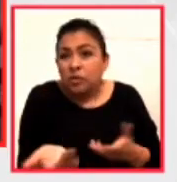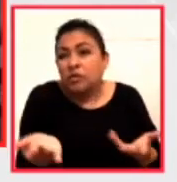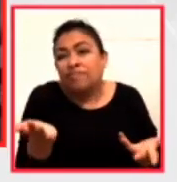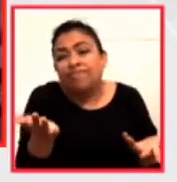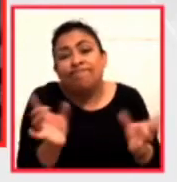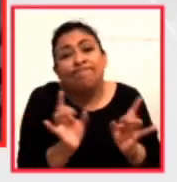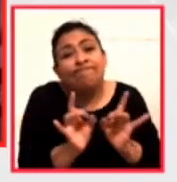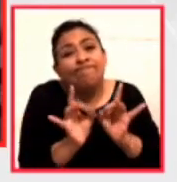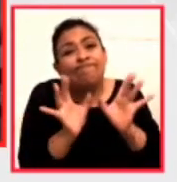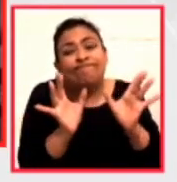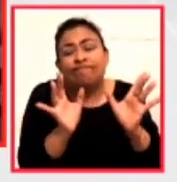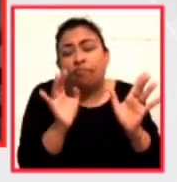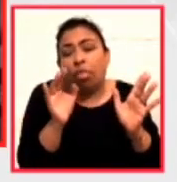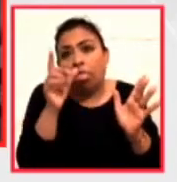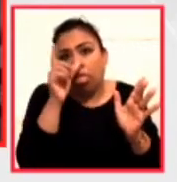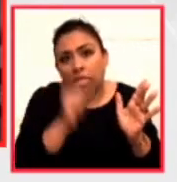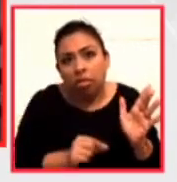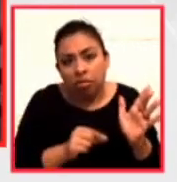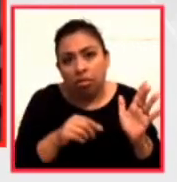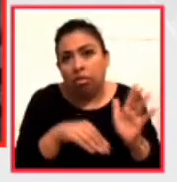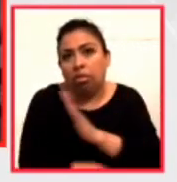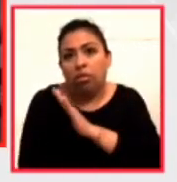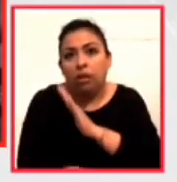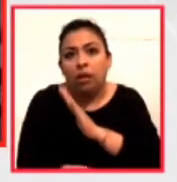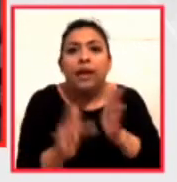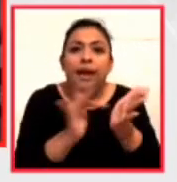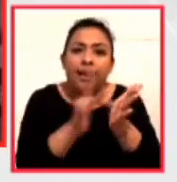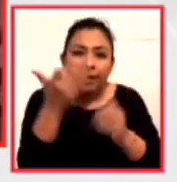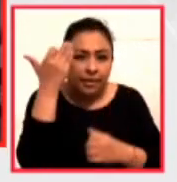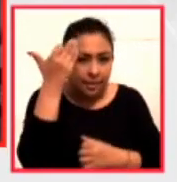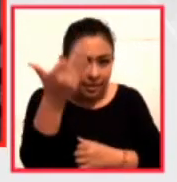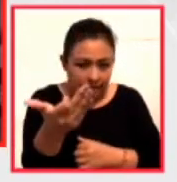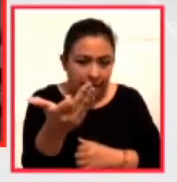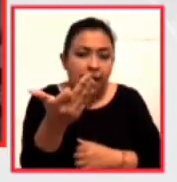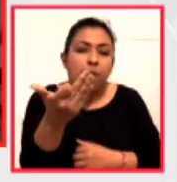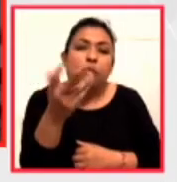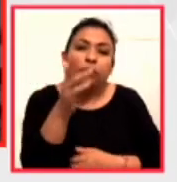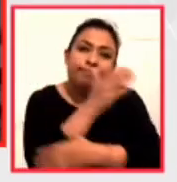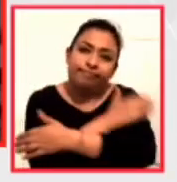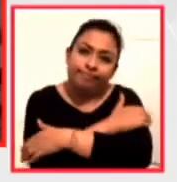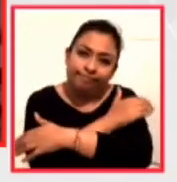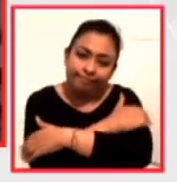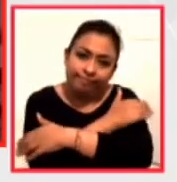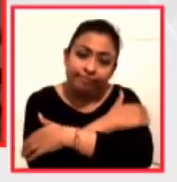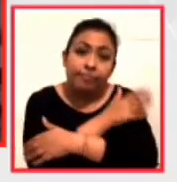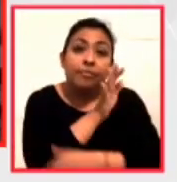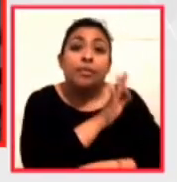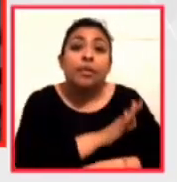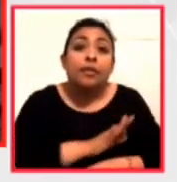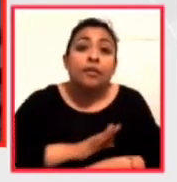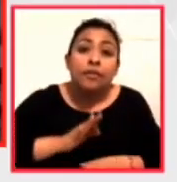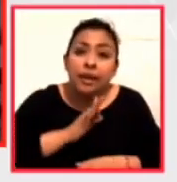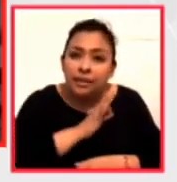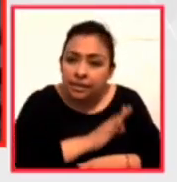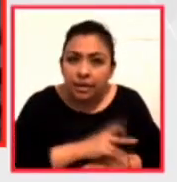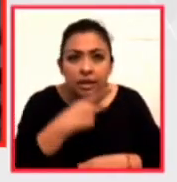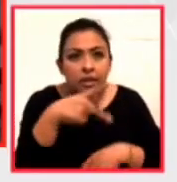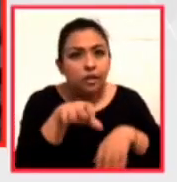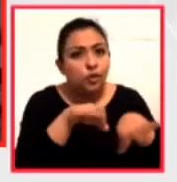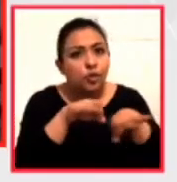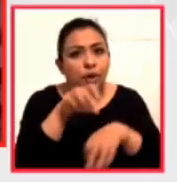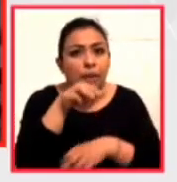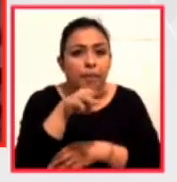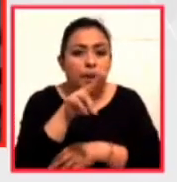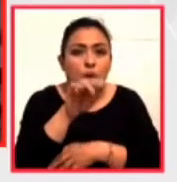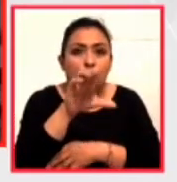tienden a colapsarse te agradecemos mucho este tiempo cuando tenemos que me enviar un fuerte abrazo y celebramos todo el trabajo que están haciendo ahí en el